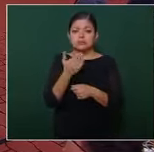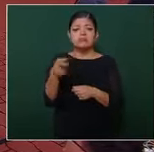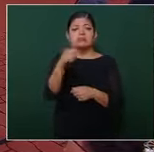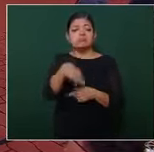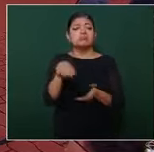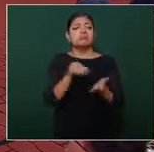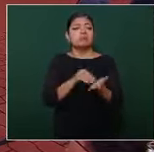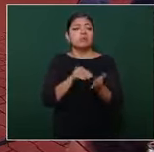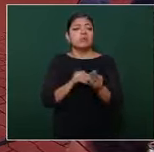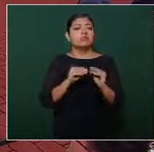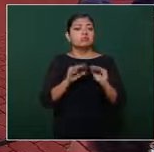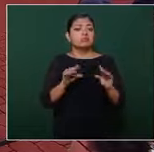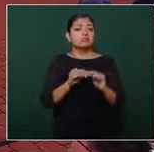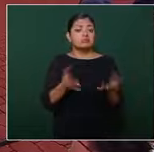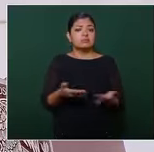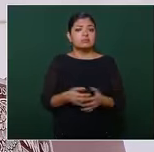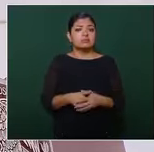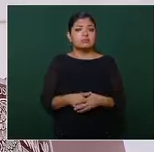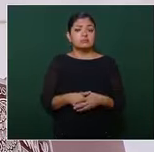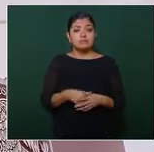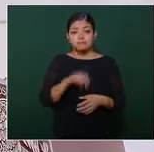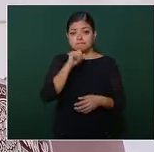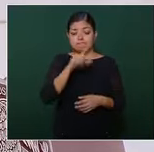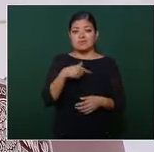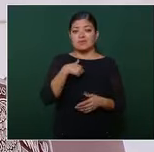hablaba yo de la carta